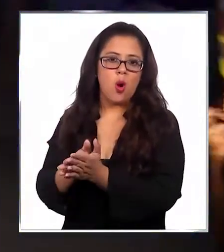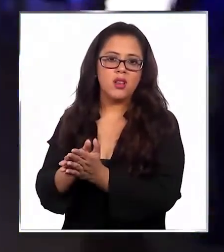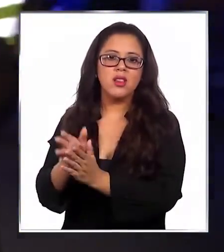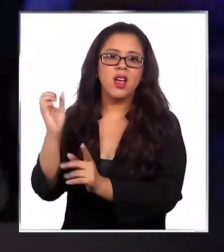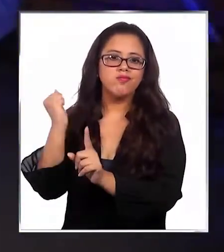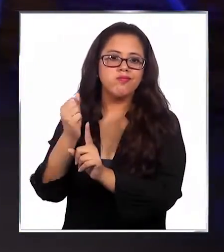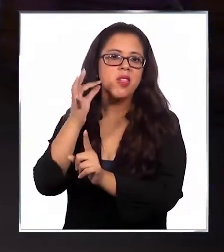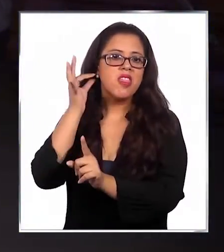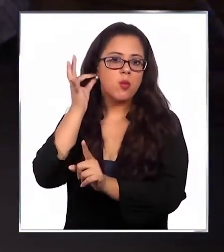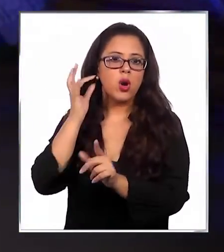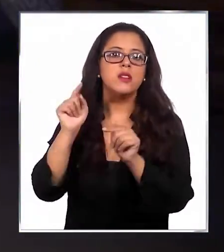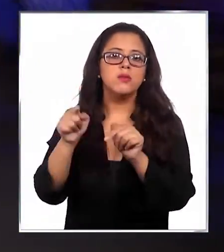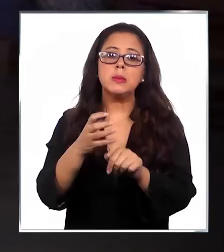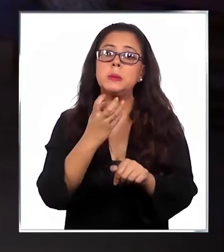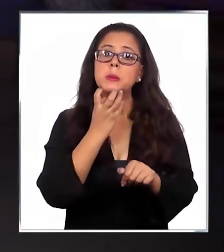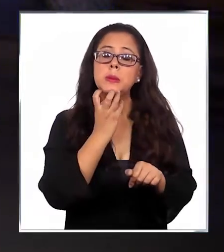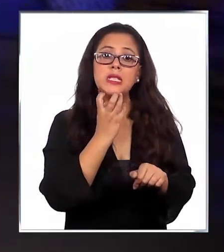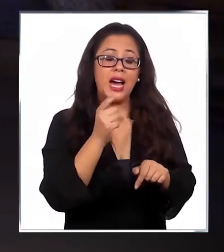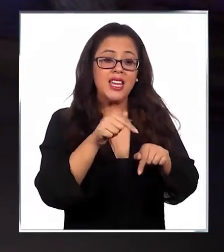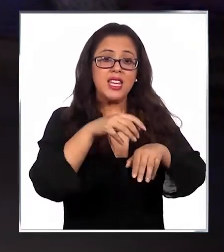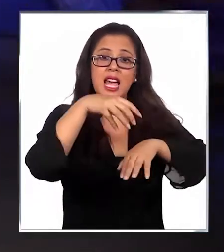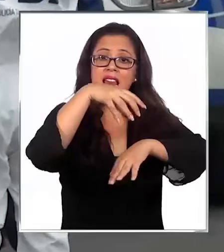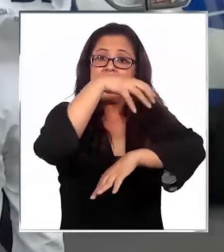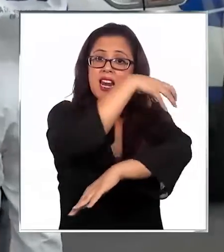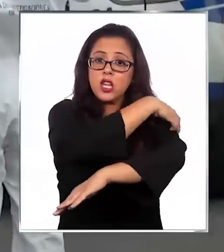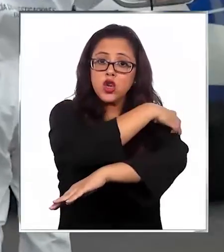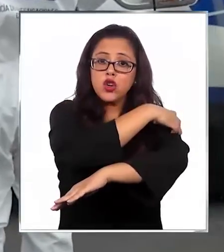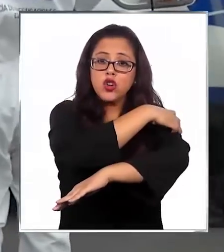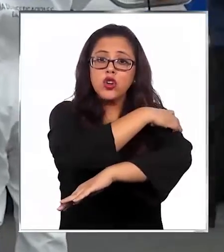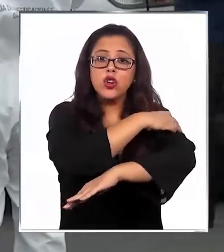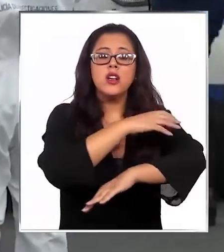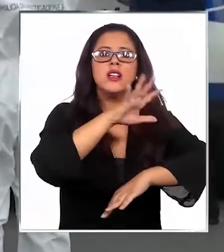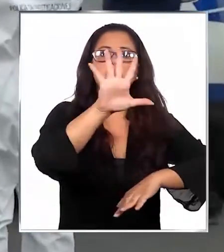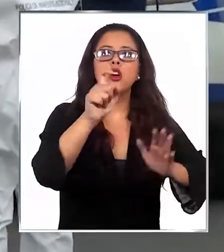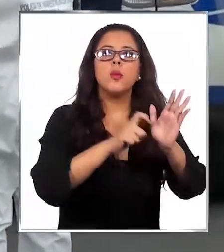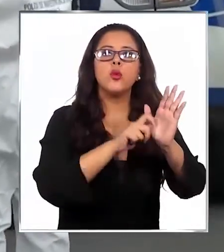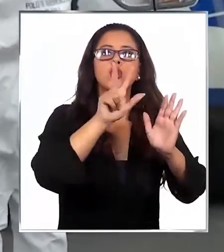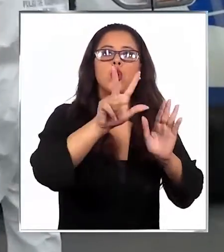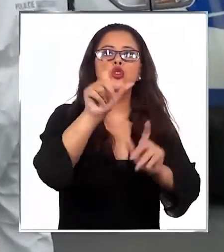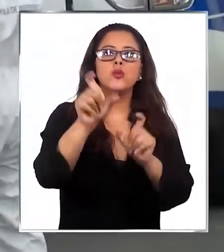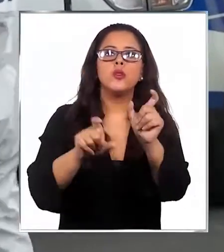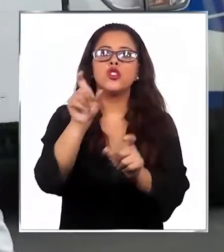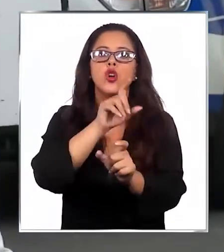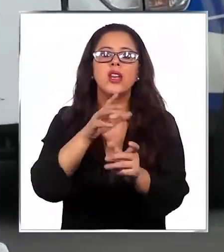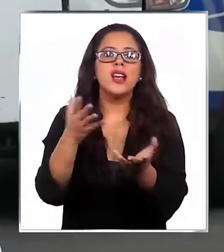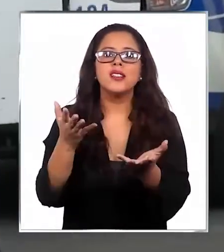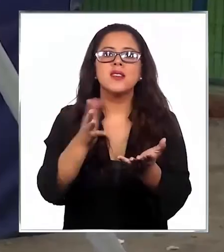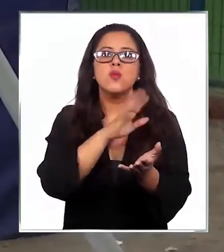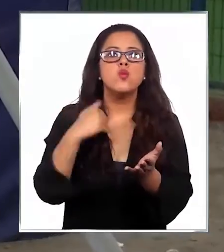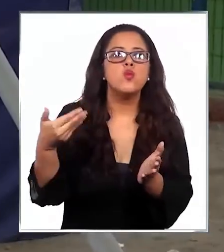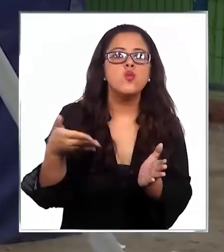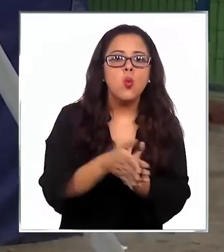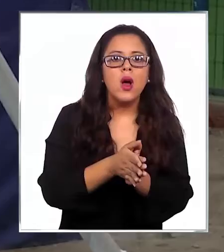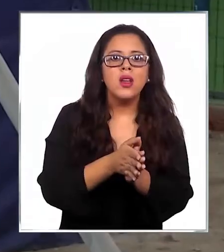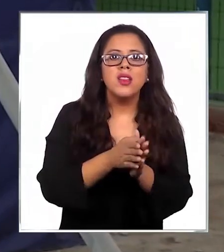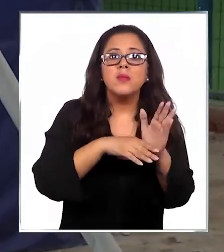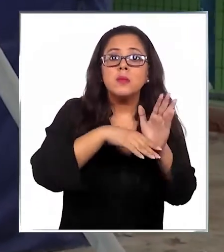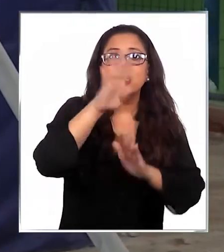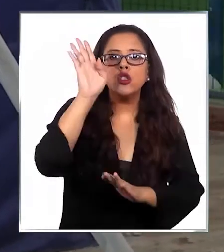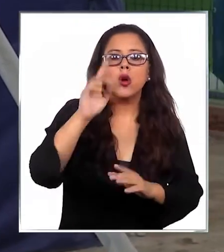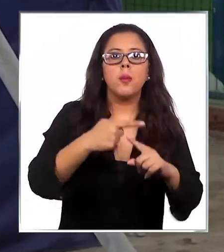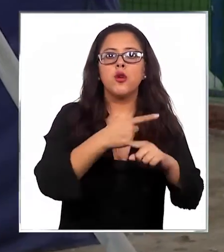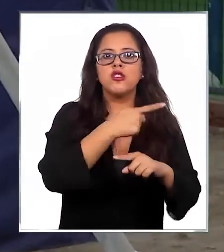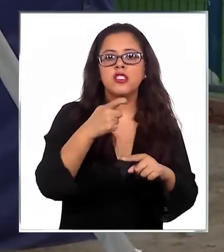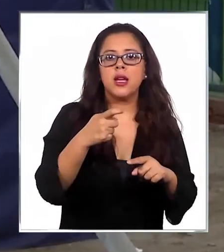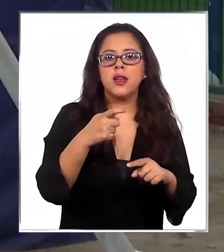posicionan a la región con la mayor tasa de homicidios del país, con 5.8 casos por cada 100.000 habitantes, del promedio nacional es 4.6 casos